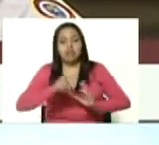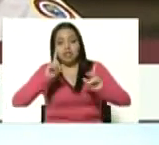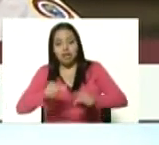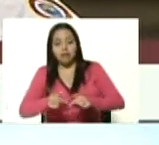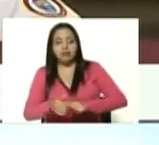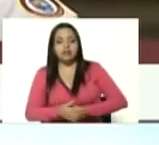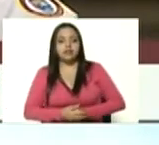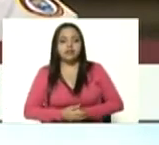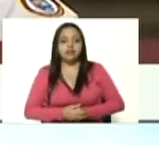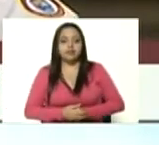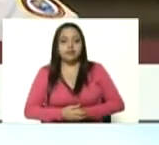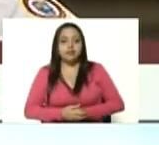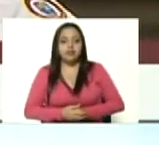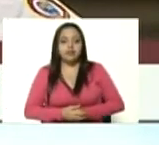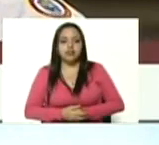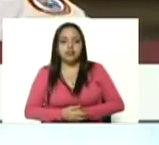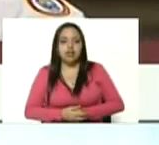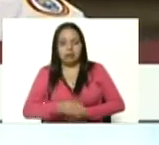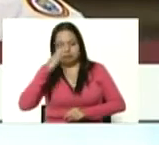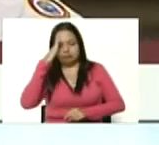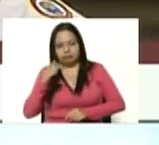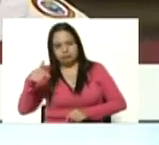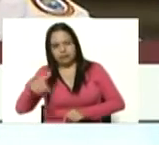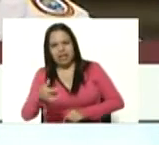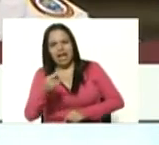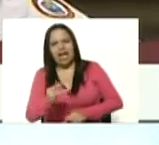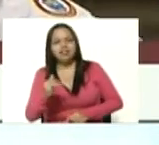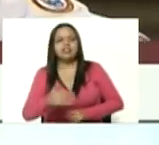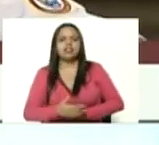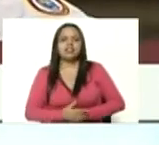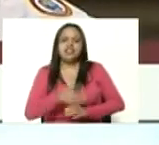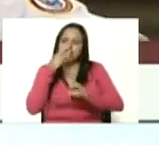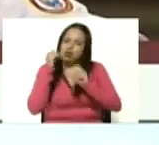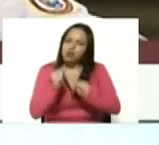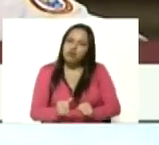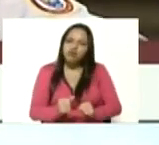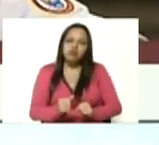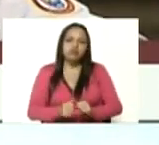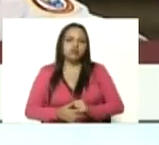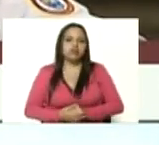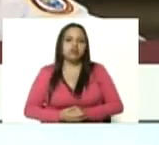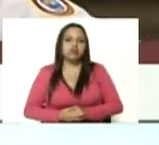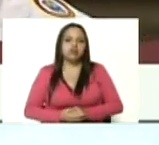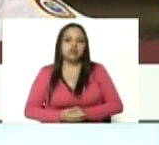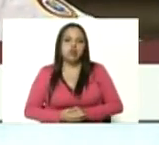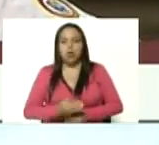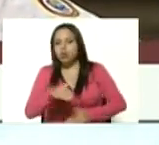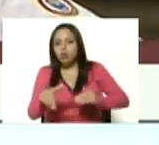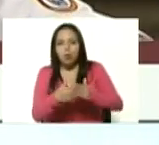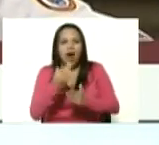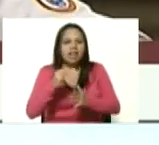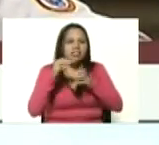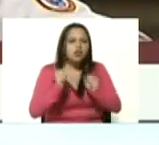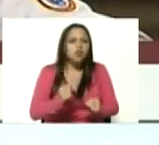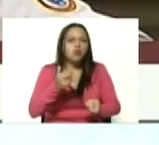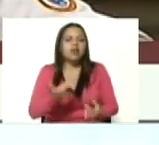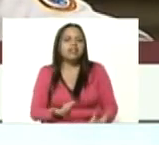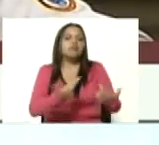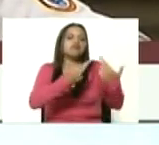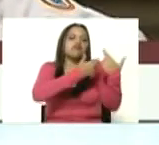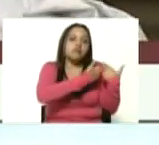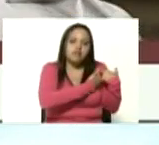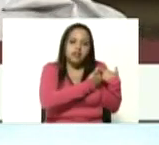estamos convencidos todos sus generales todos sus oficiales los leales los patriotas de que tenemos esa responsabilidad